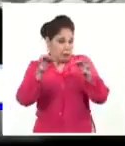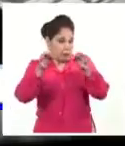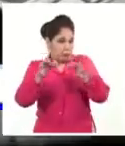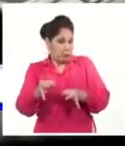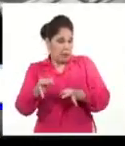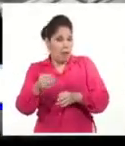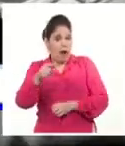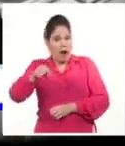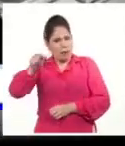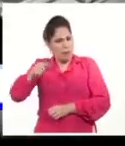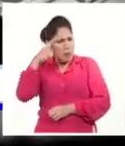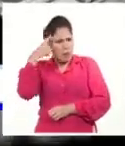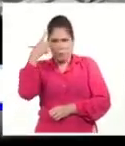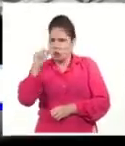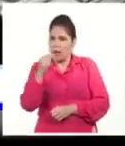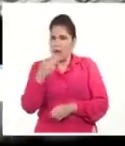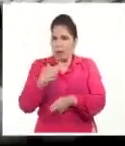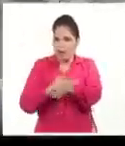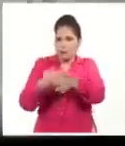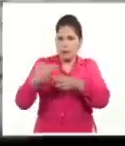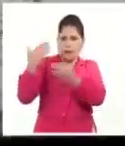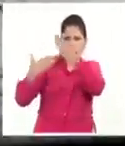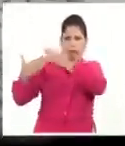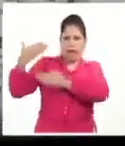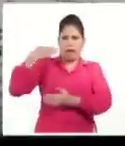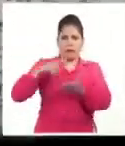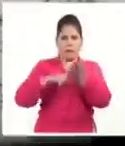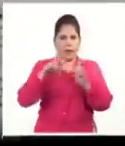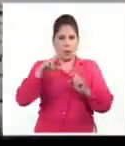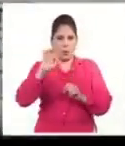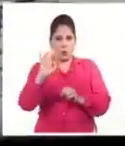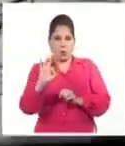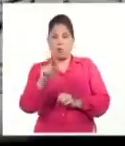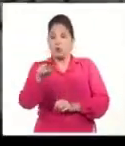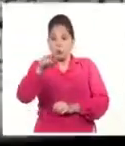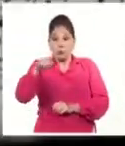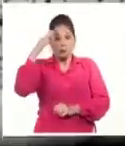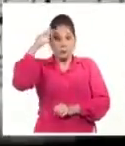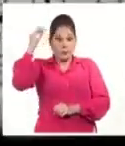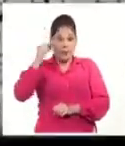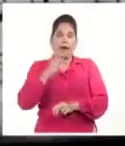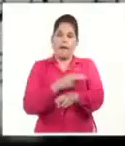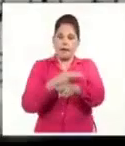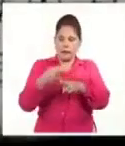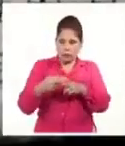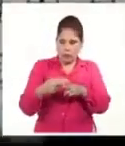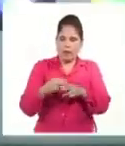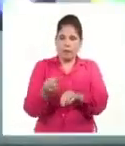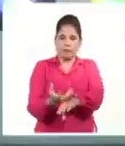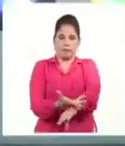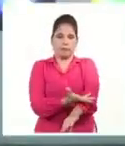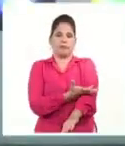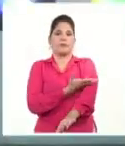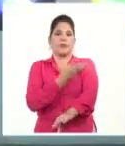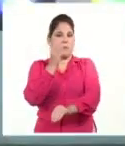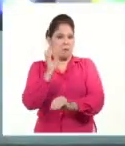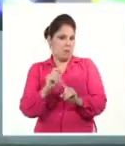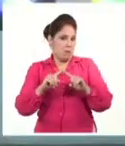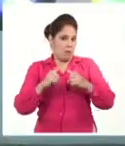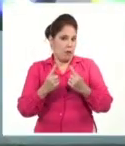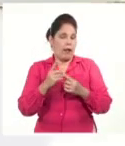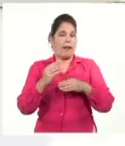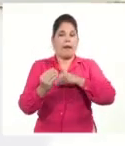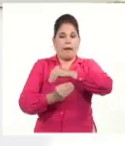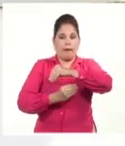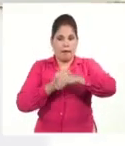Aunque muchos pueden no conocerlas, existen otras facetas de Perucho que deslumbran y hacen erizar la piel, incluso luego